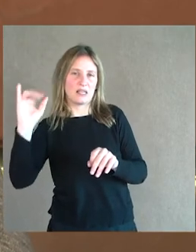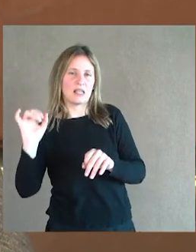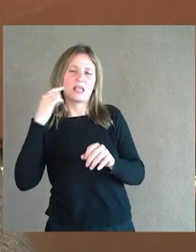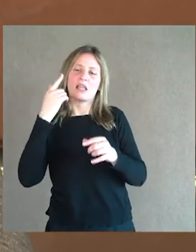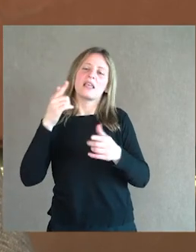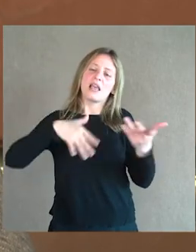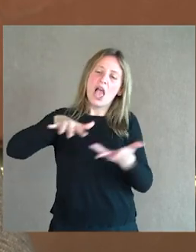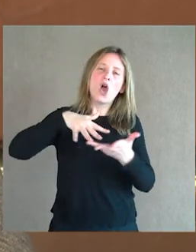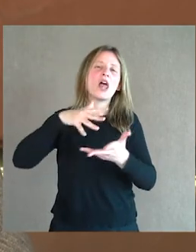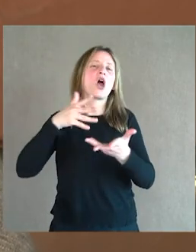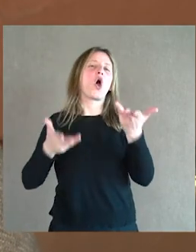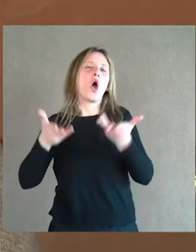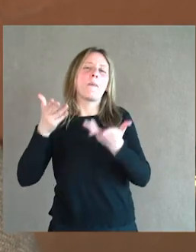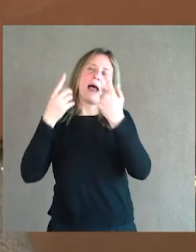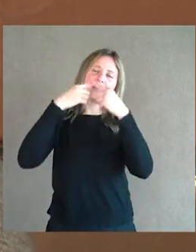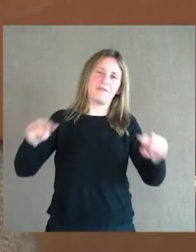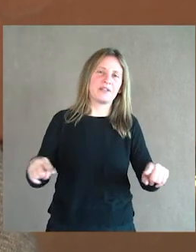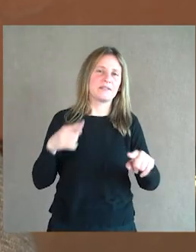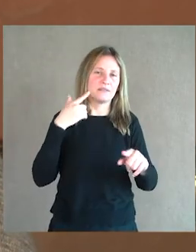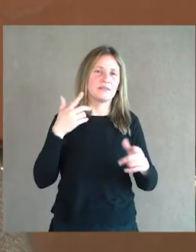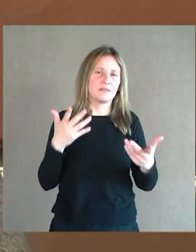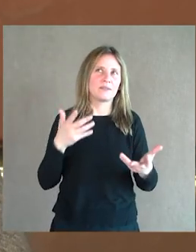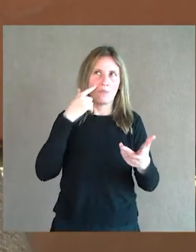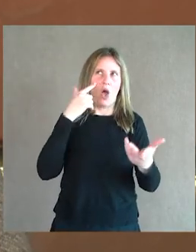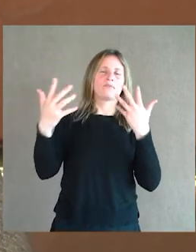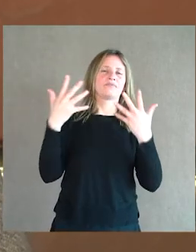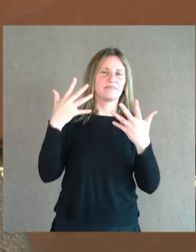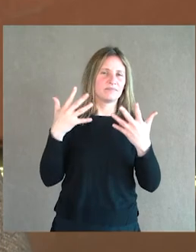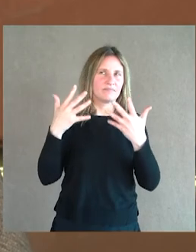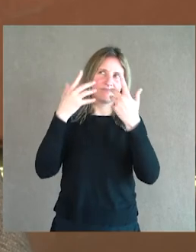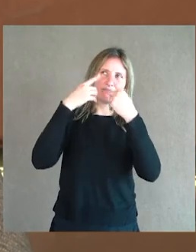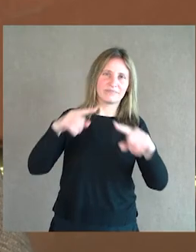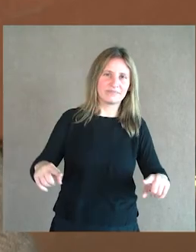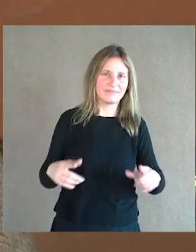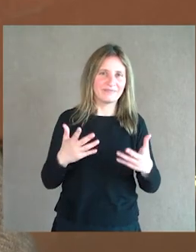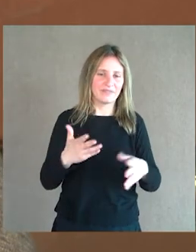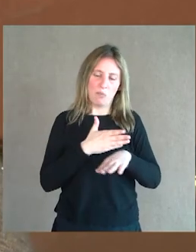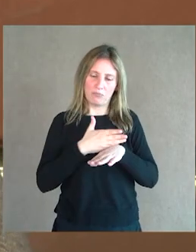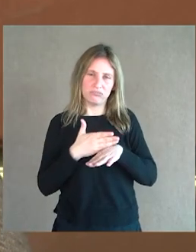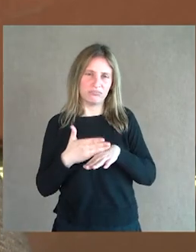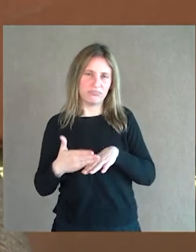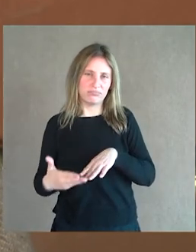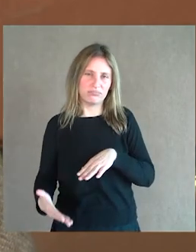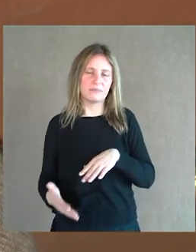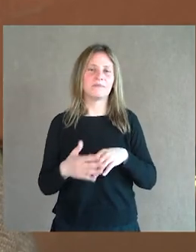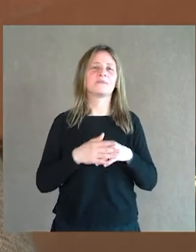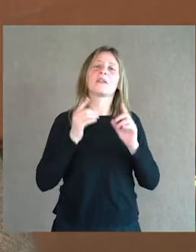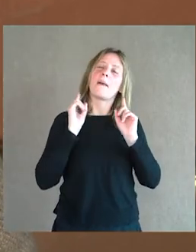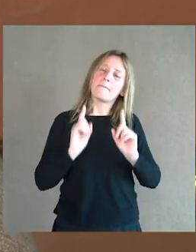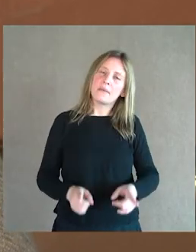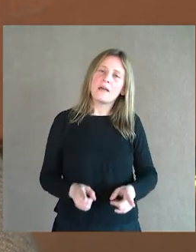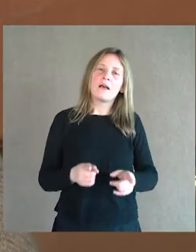pero realmente fue esa la impresión, digamos, que habrá causado en el público. También,